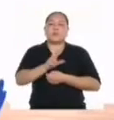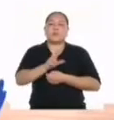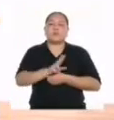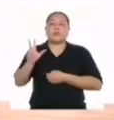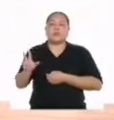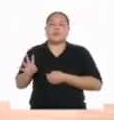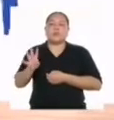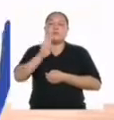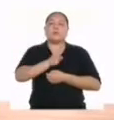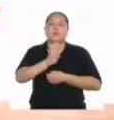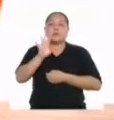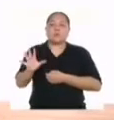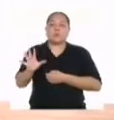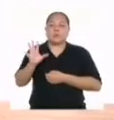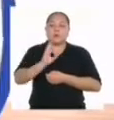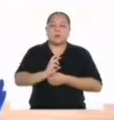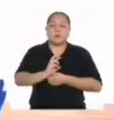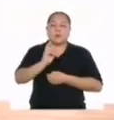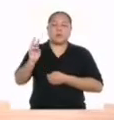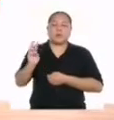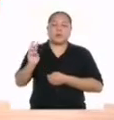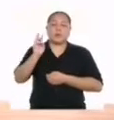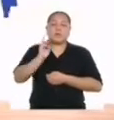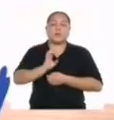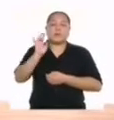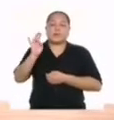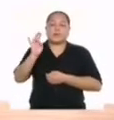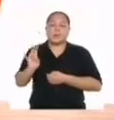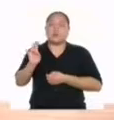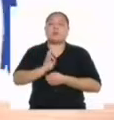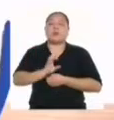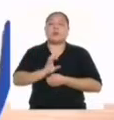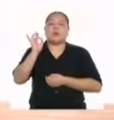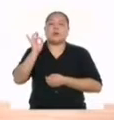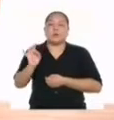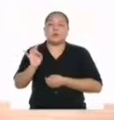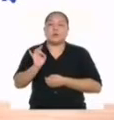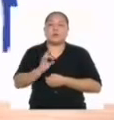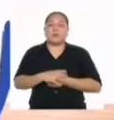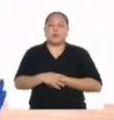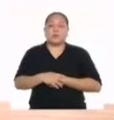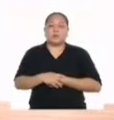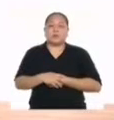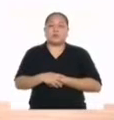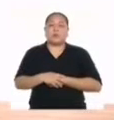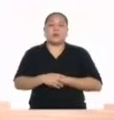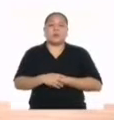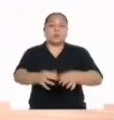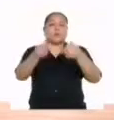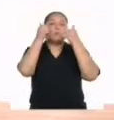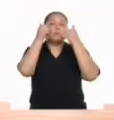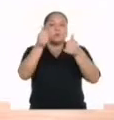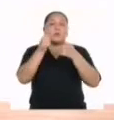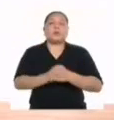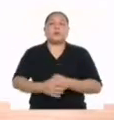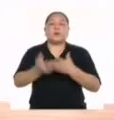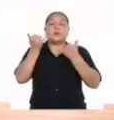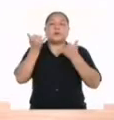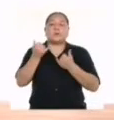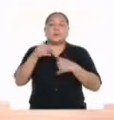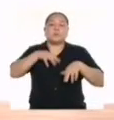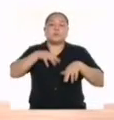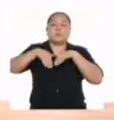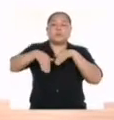tres, cuatro, cinco, seis, siete, ocho Muy bien, ahora